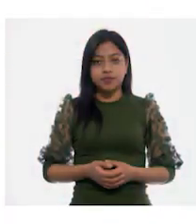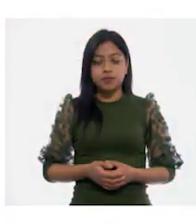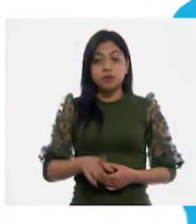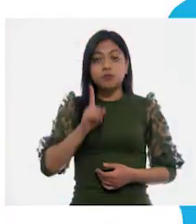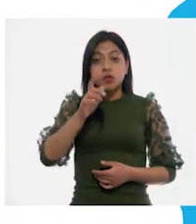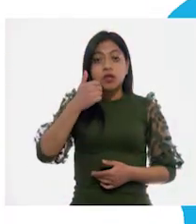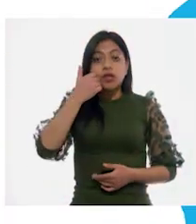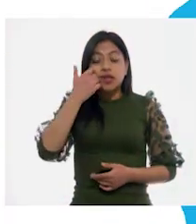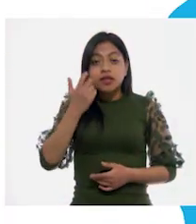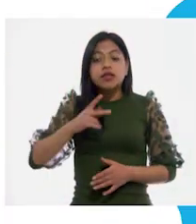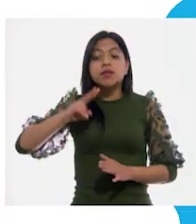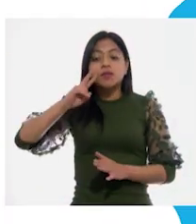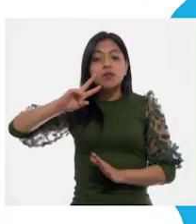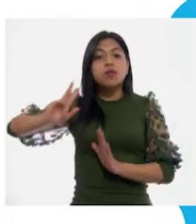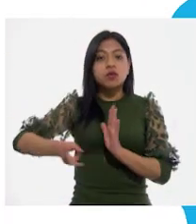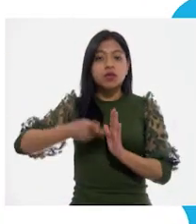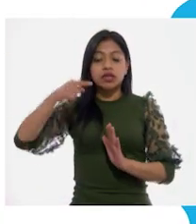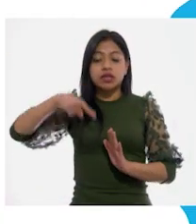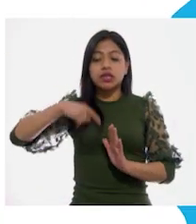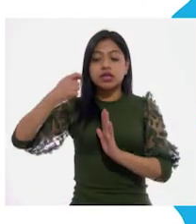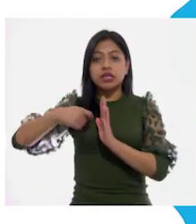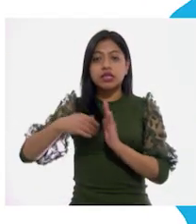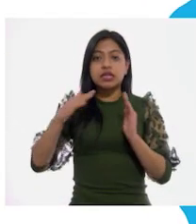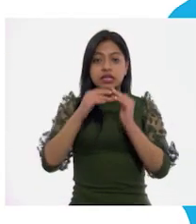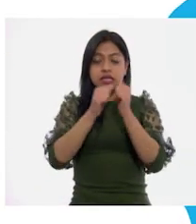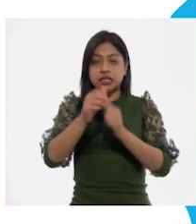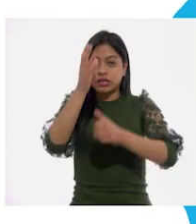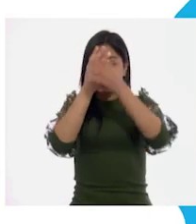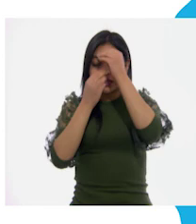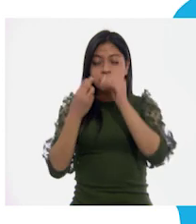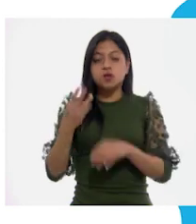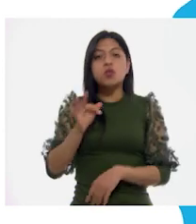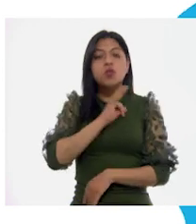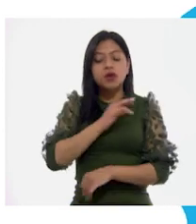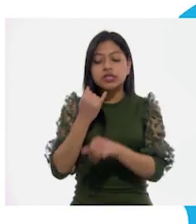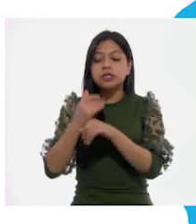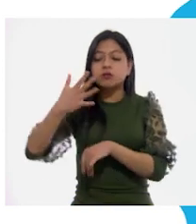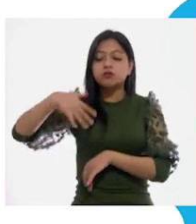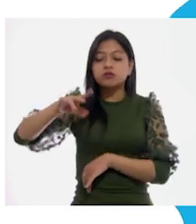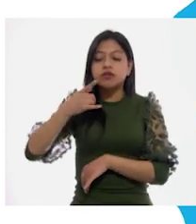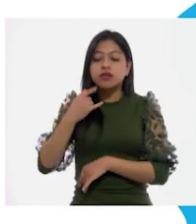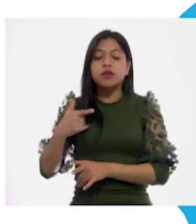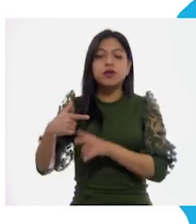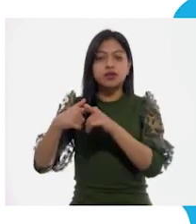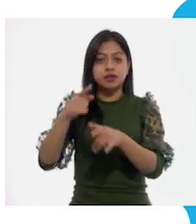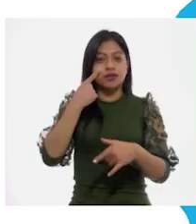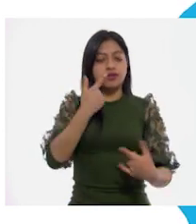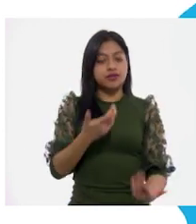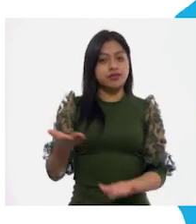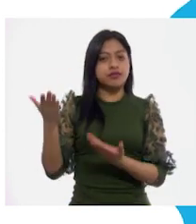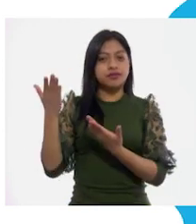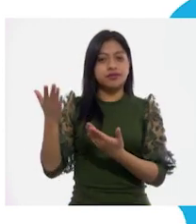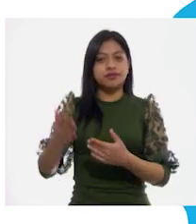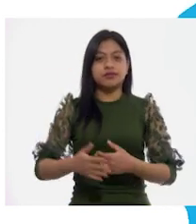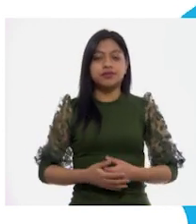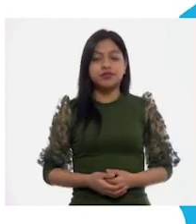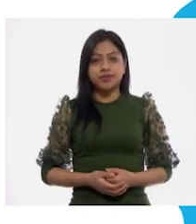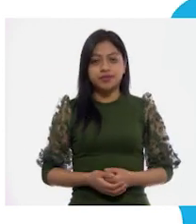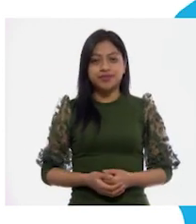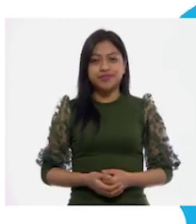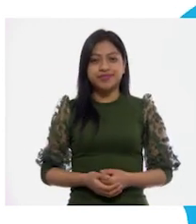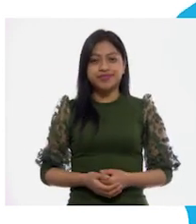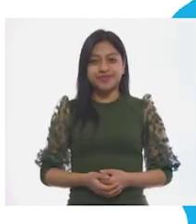Si quieres volver a ver los programas de Aprende en Casa 3, los puedes encontrar en la siguiente liga. aprendeencasa